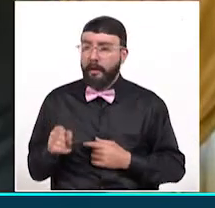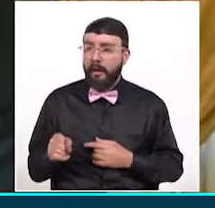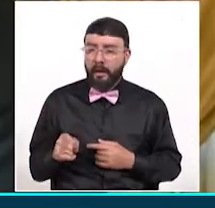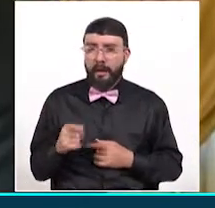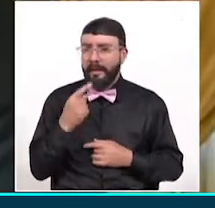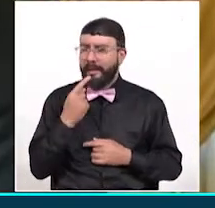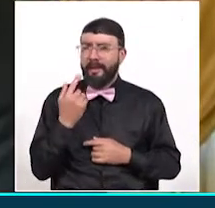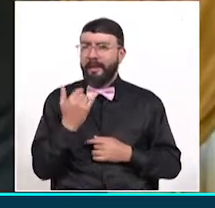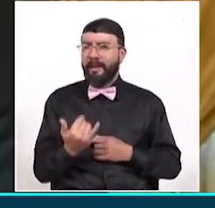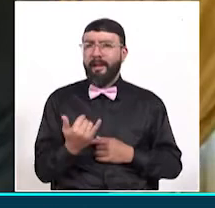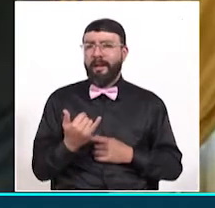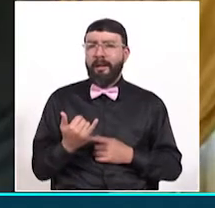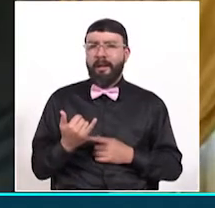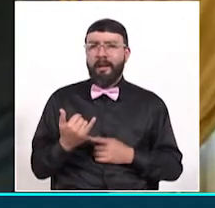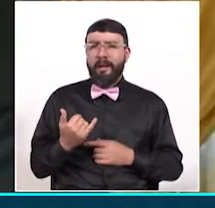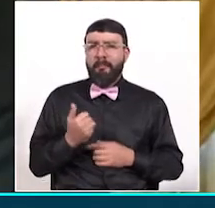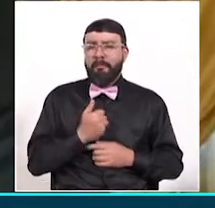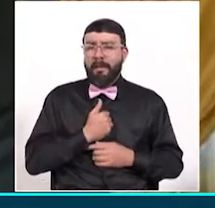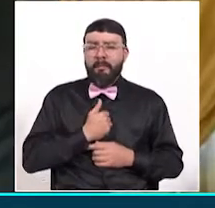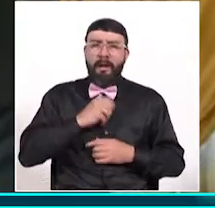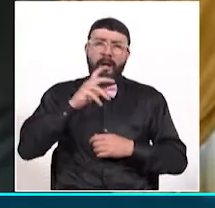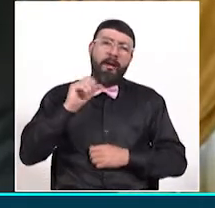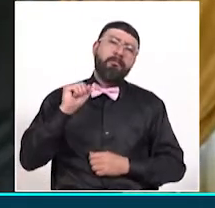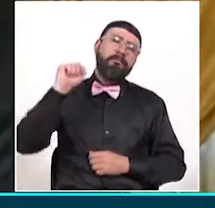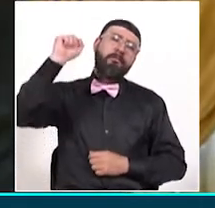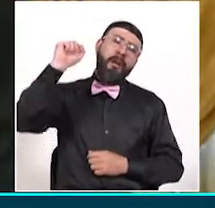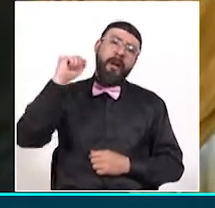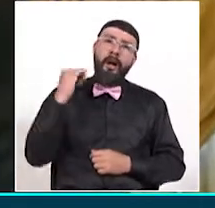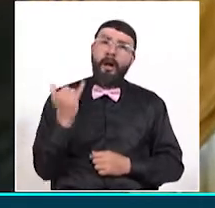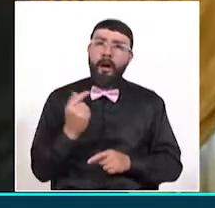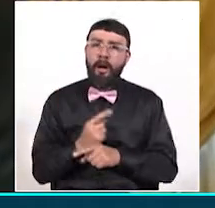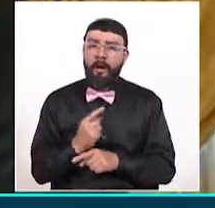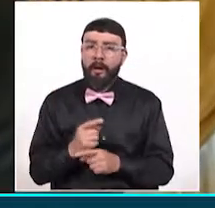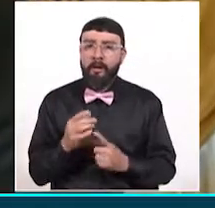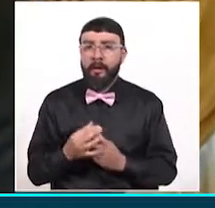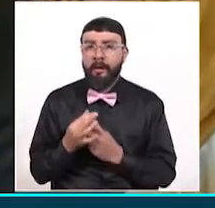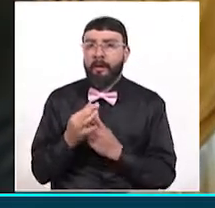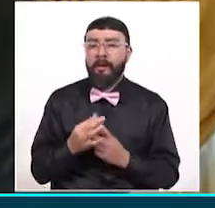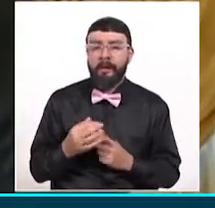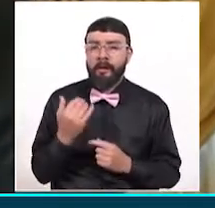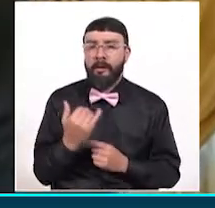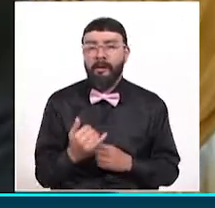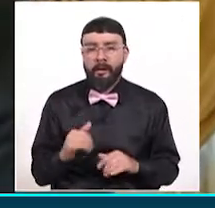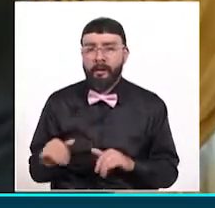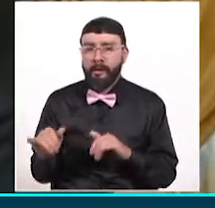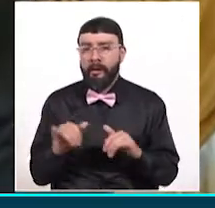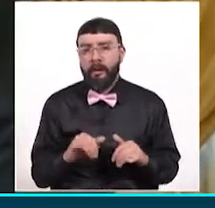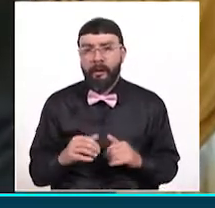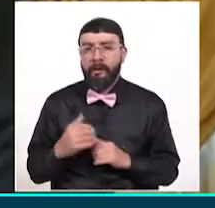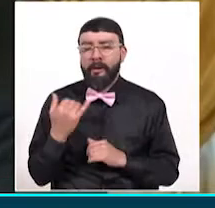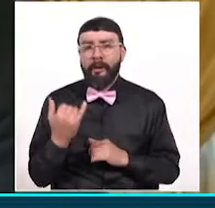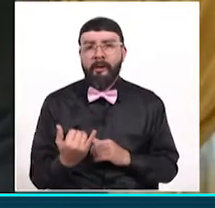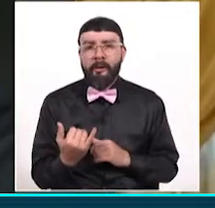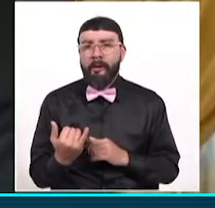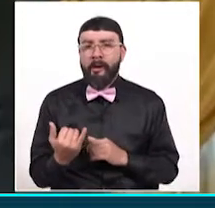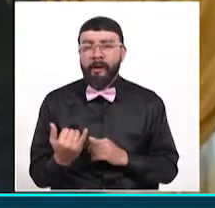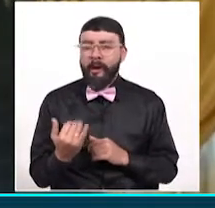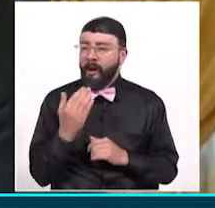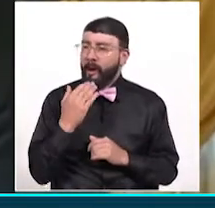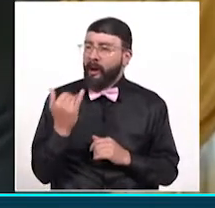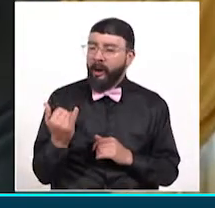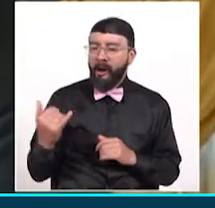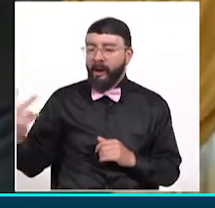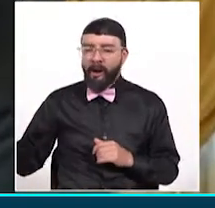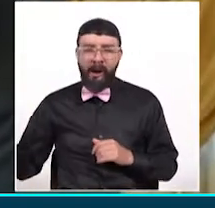es un fenómeno multideterminado, es decir, que es como una glorieta a la cual se puede llegar por múltiples